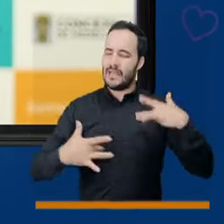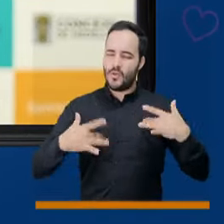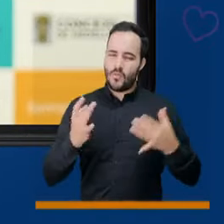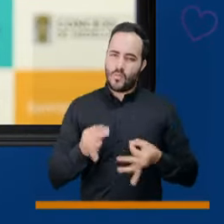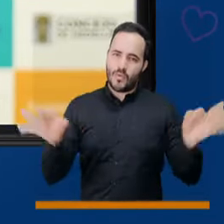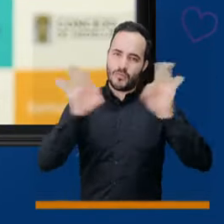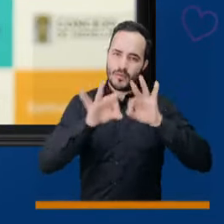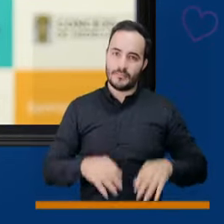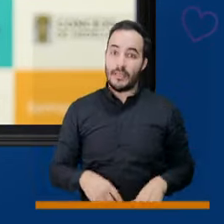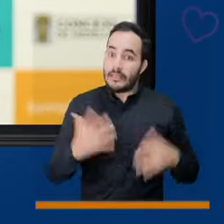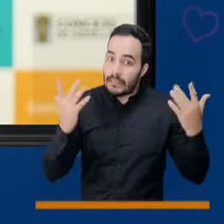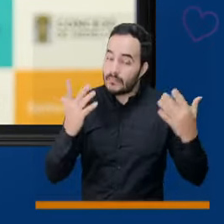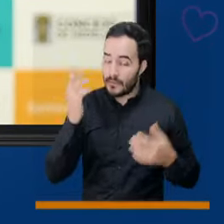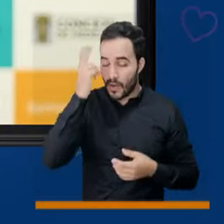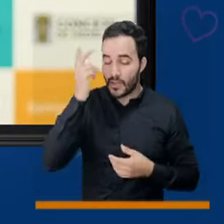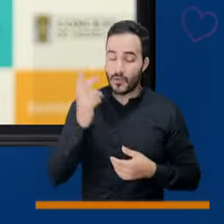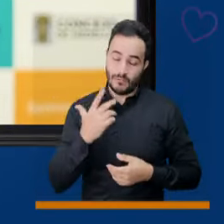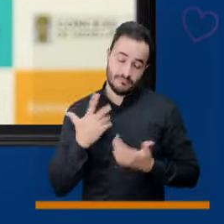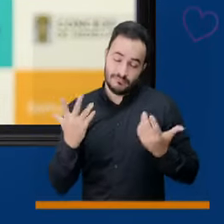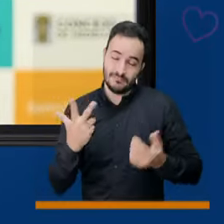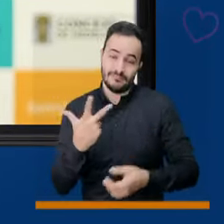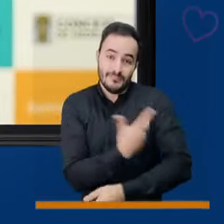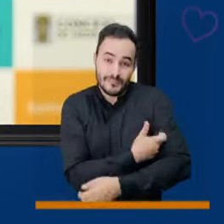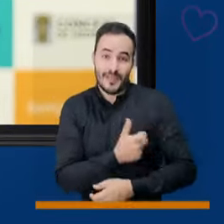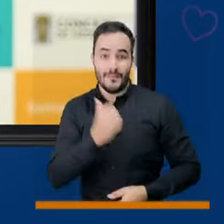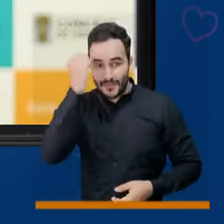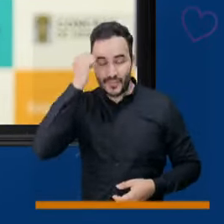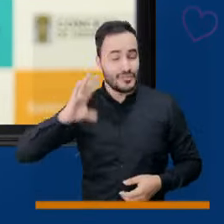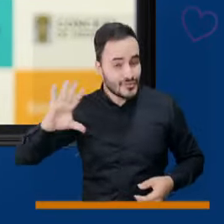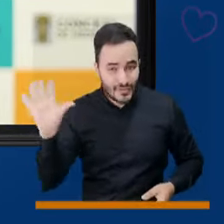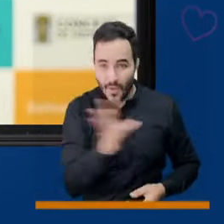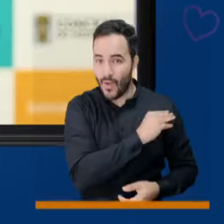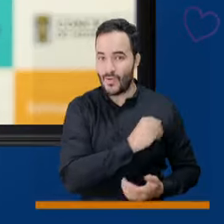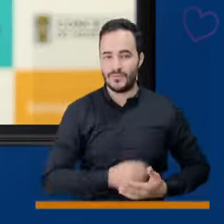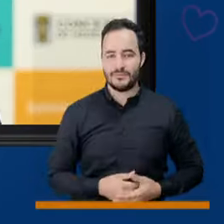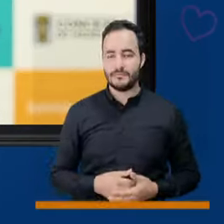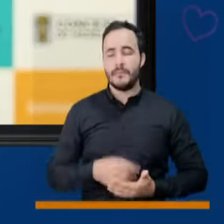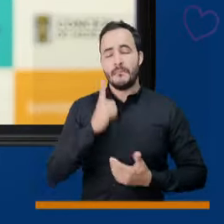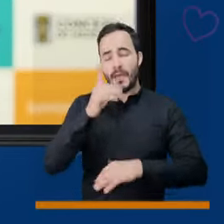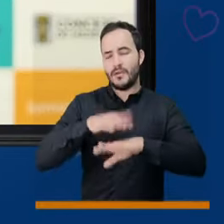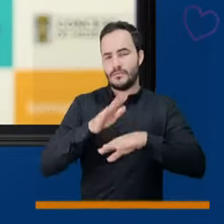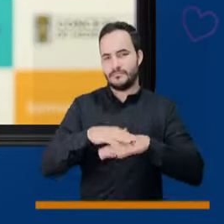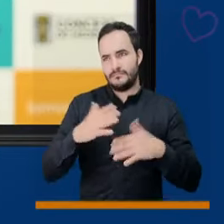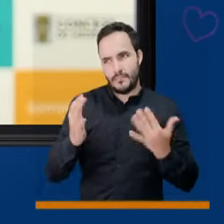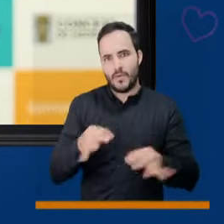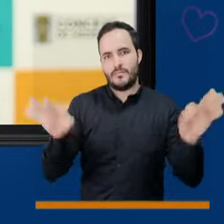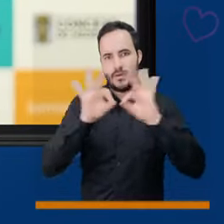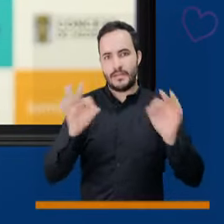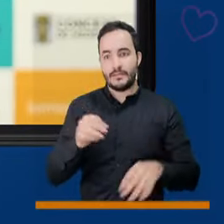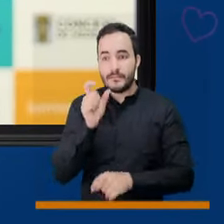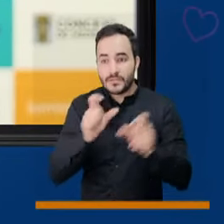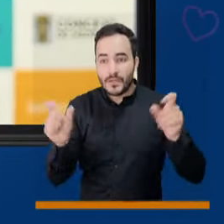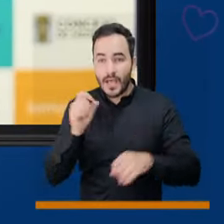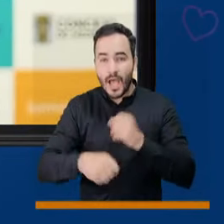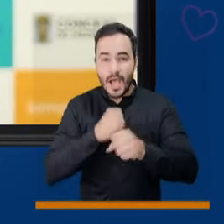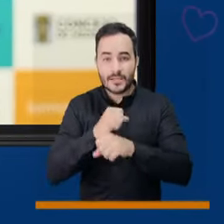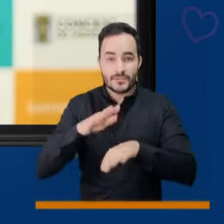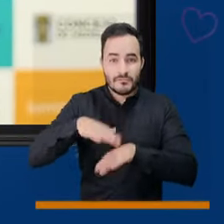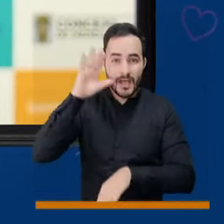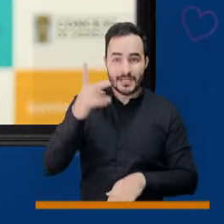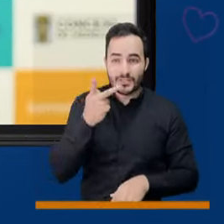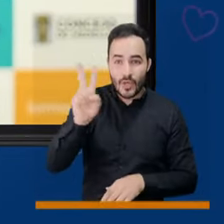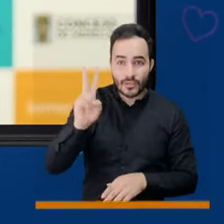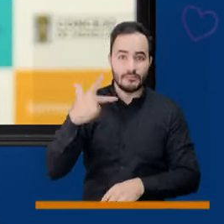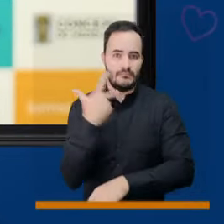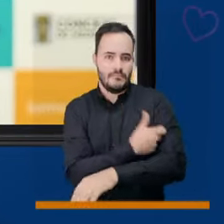bioseguridad, por supuesto, con todos los maestros vacunados. Claro que también es necesario vacunar a todos los